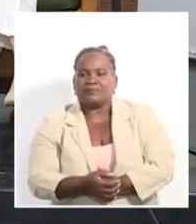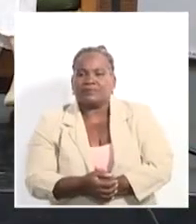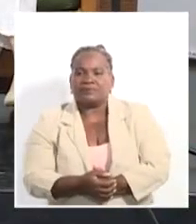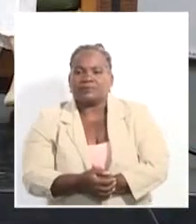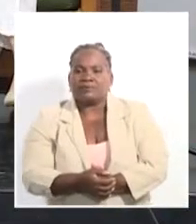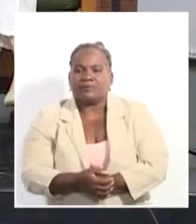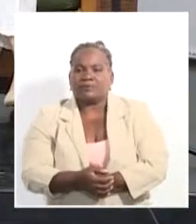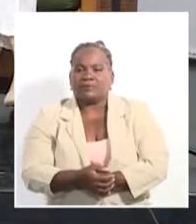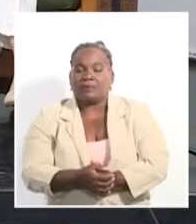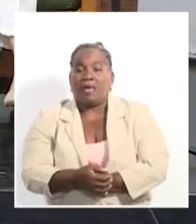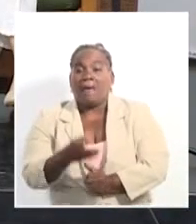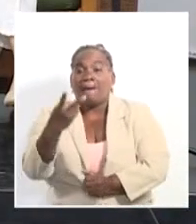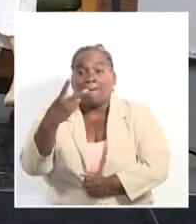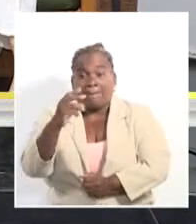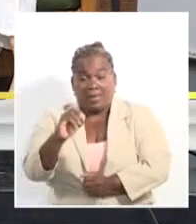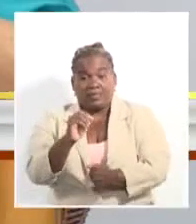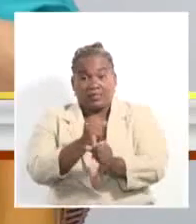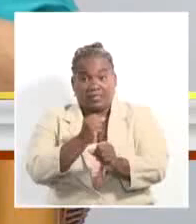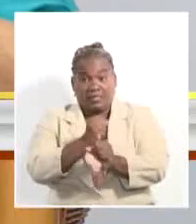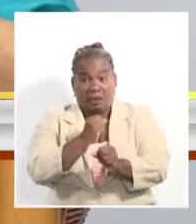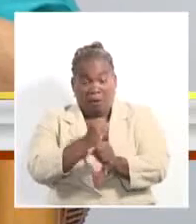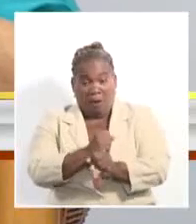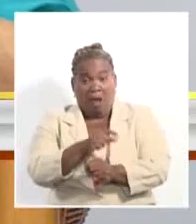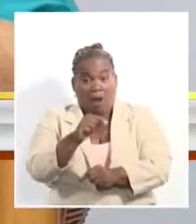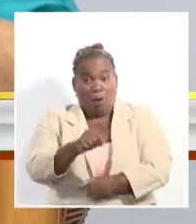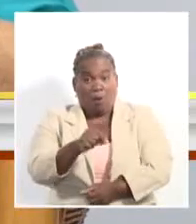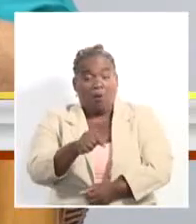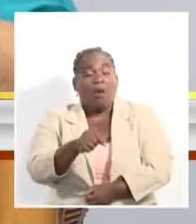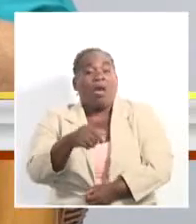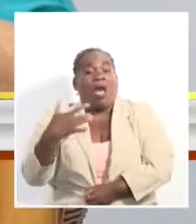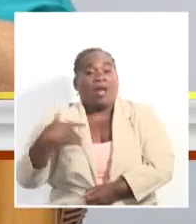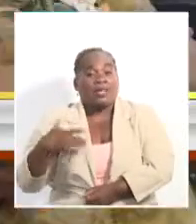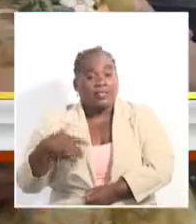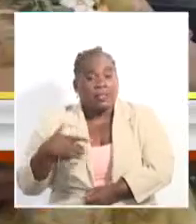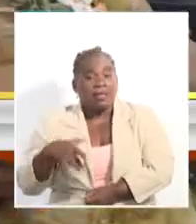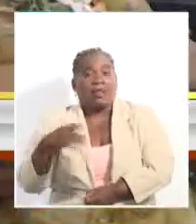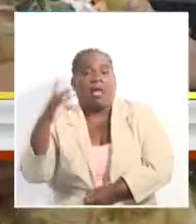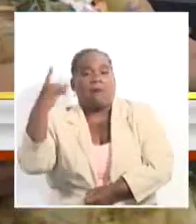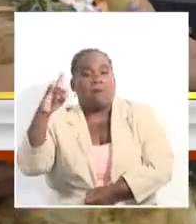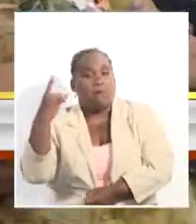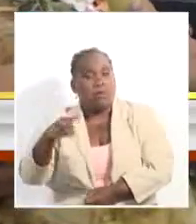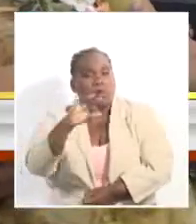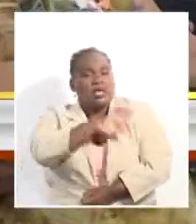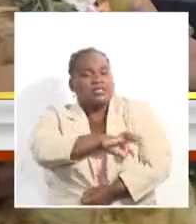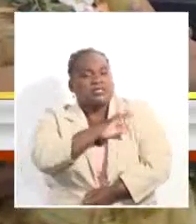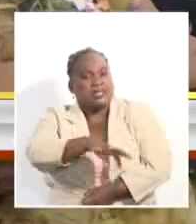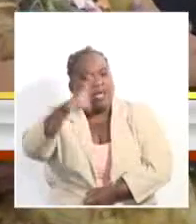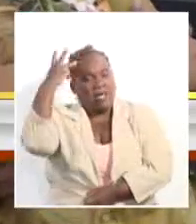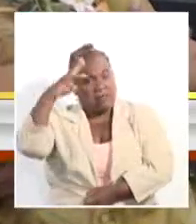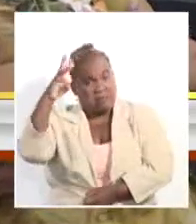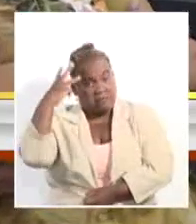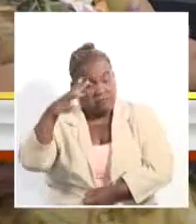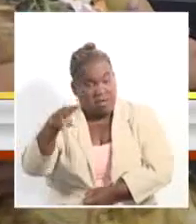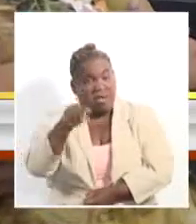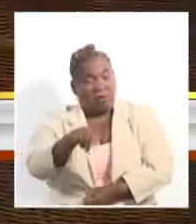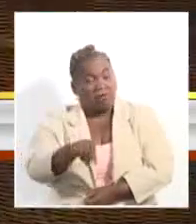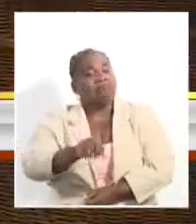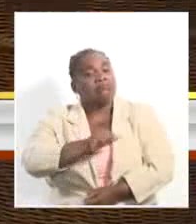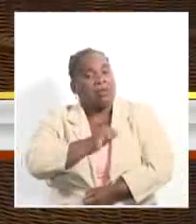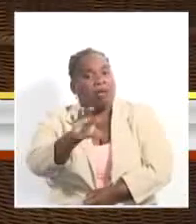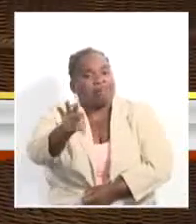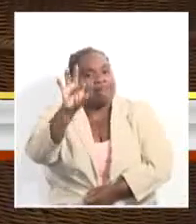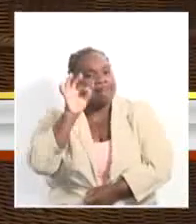Más de una veintena de obras de Argentina, Bolivia, Chile, México, Venezuela y Cuba comparten el desafío de optar por el premio de